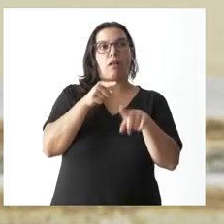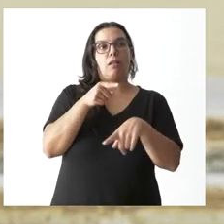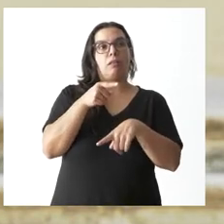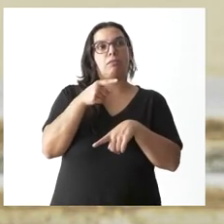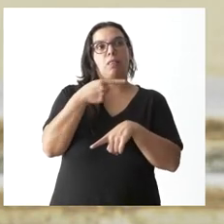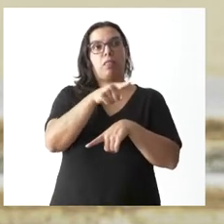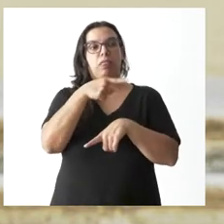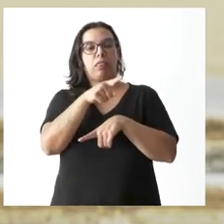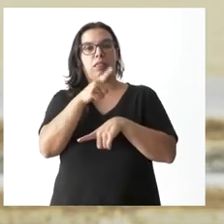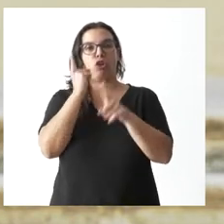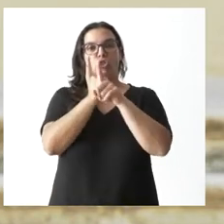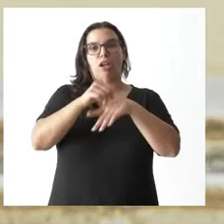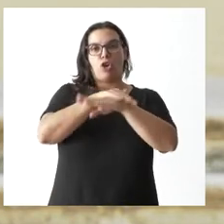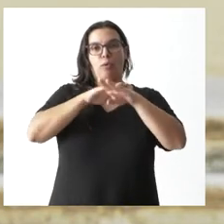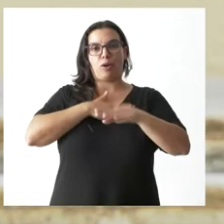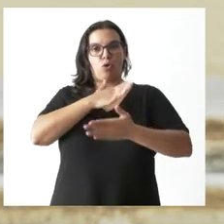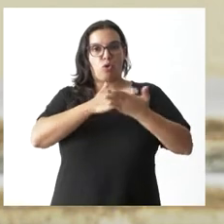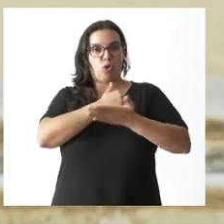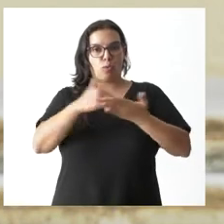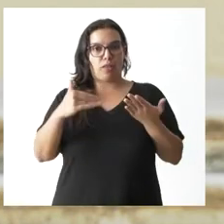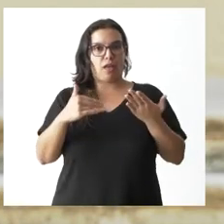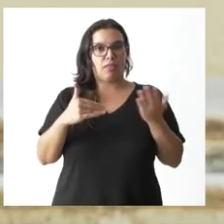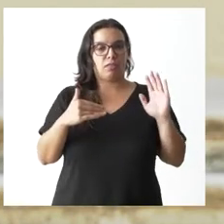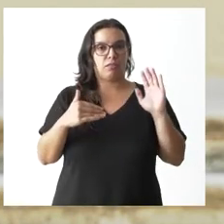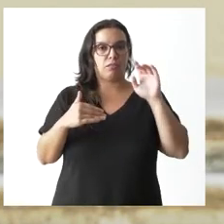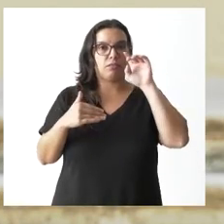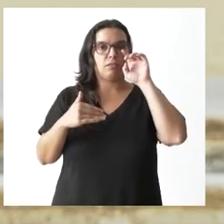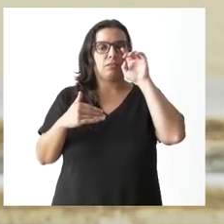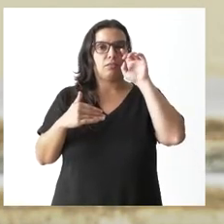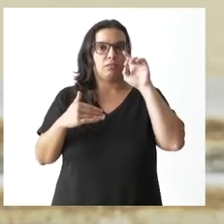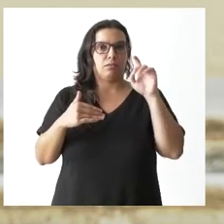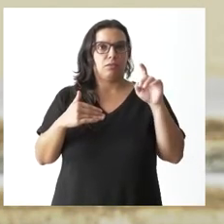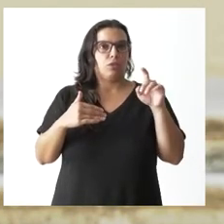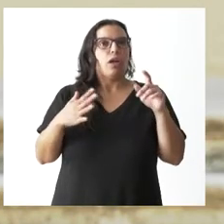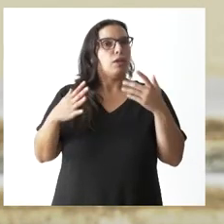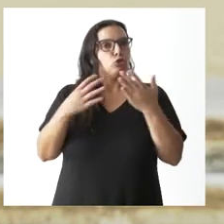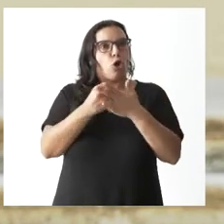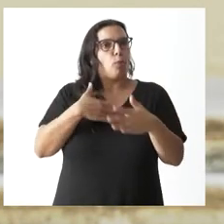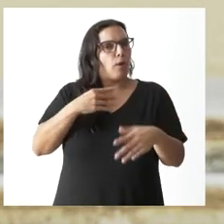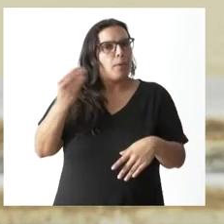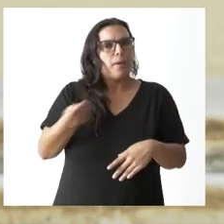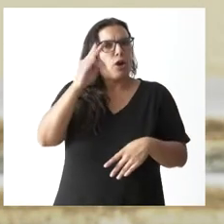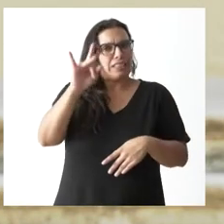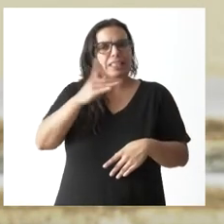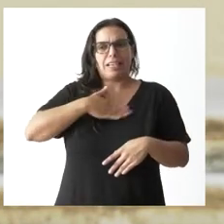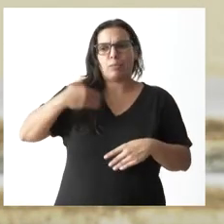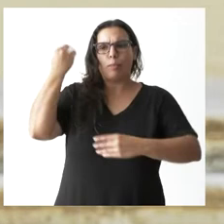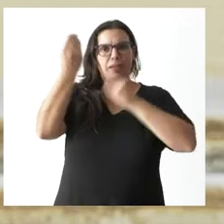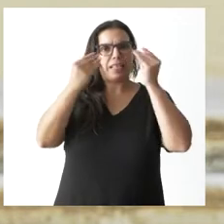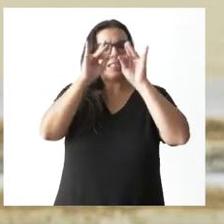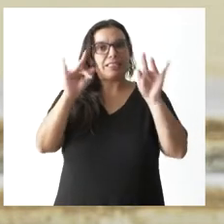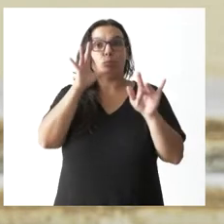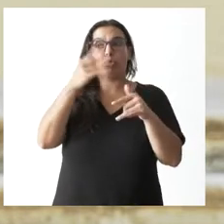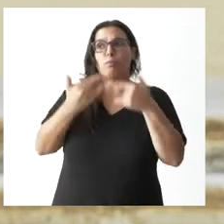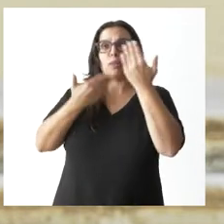no hay ni… O sea, se puede mejorar todo y vamos a reflexionar y por eso se ha pedido esa